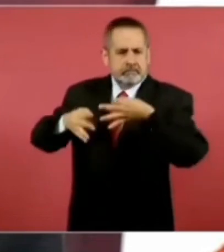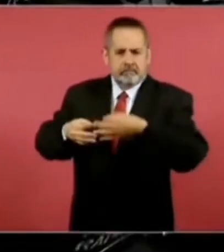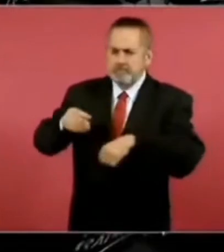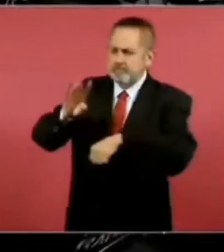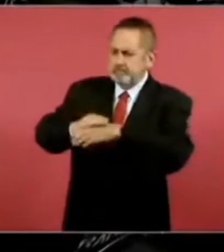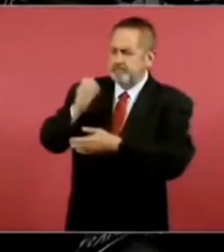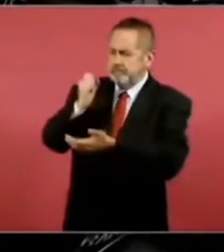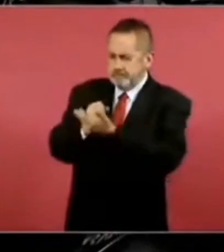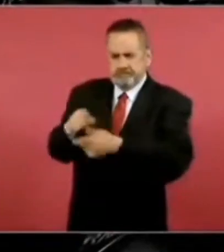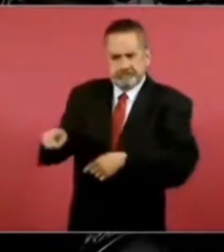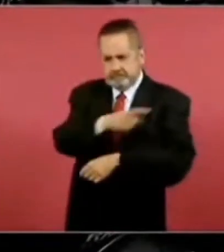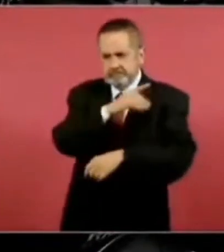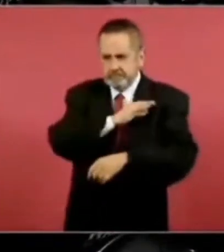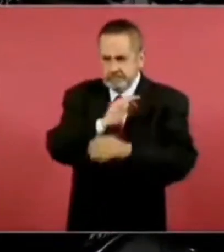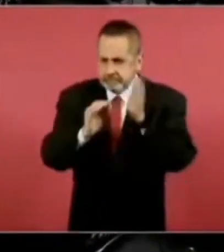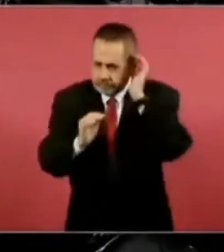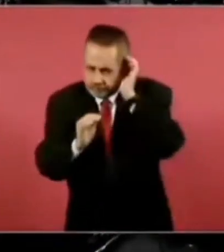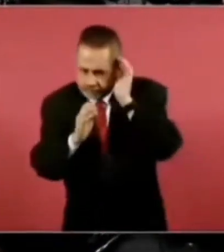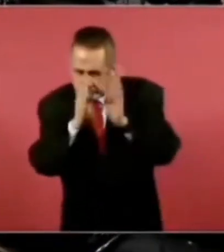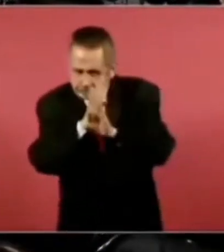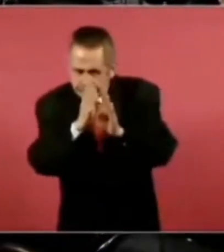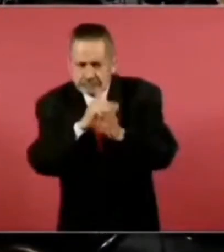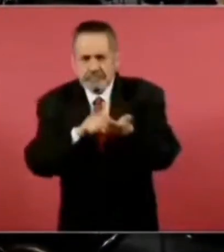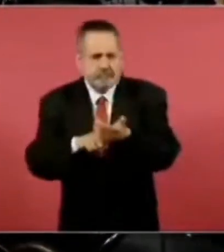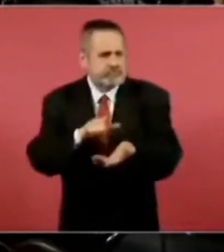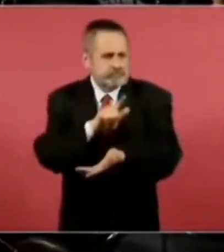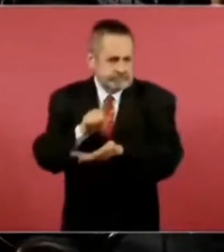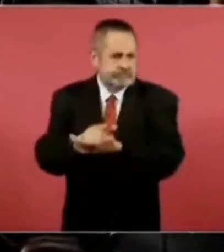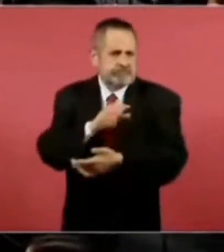son legales.